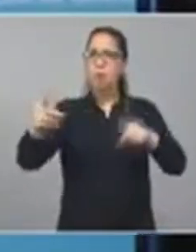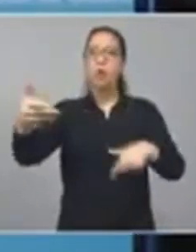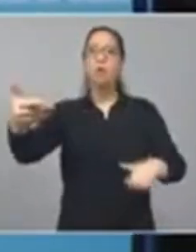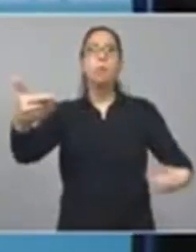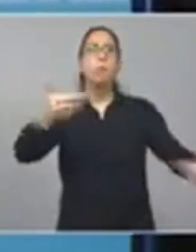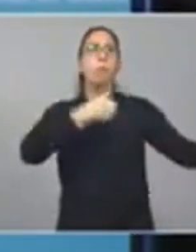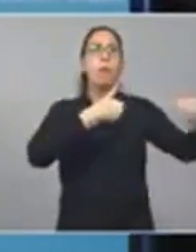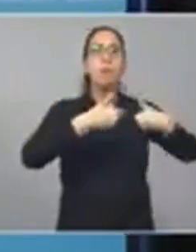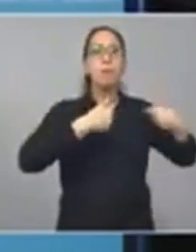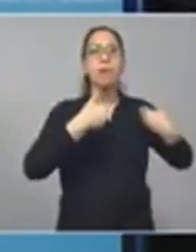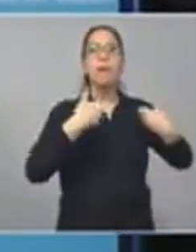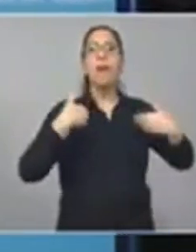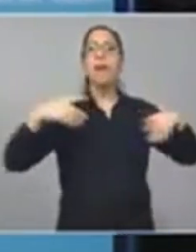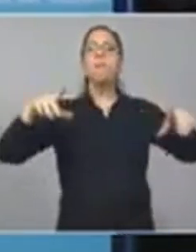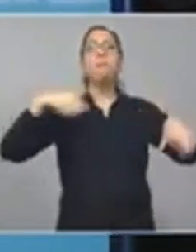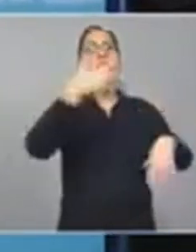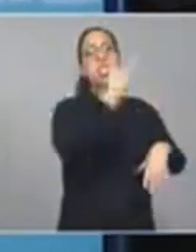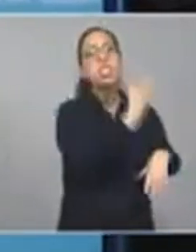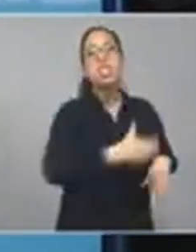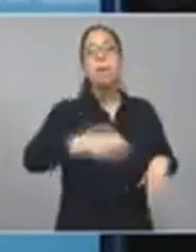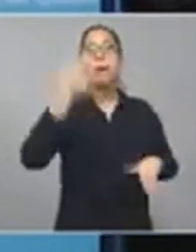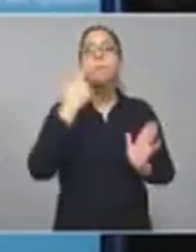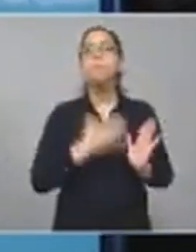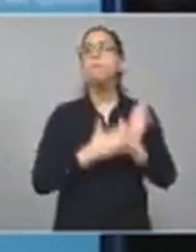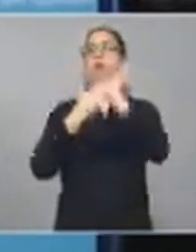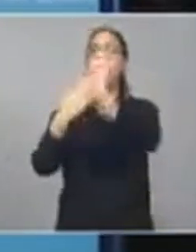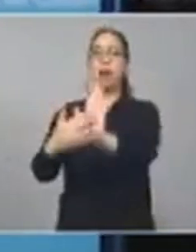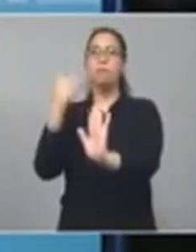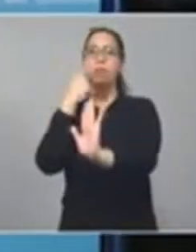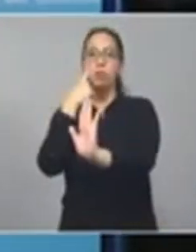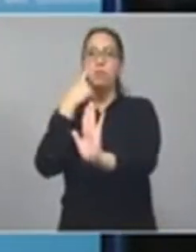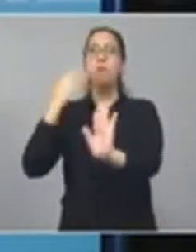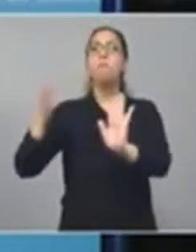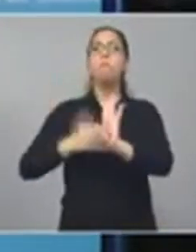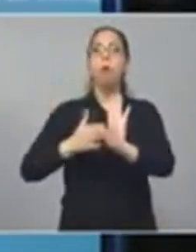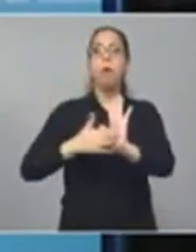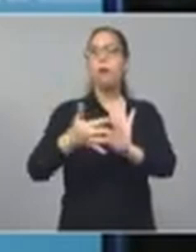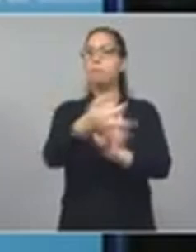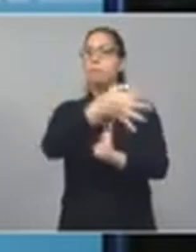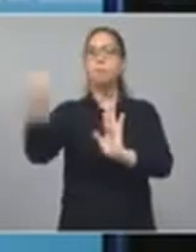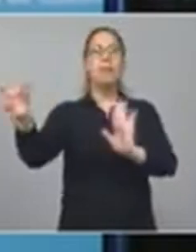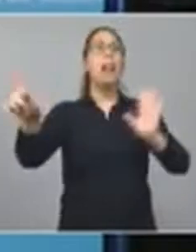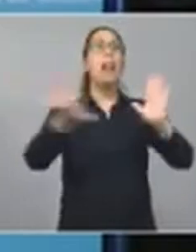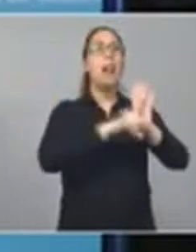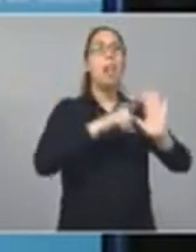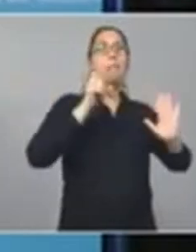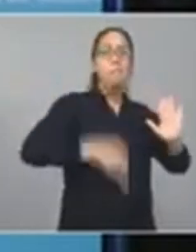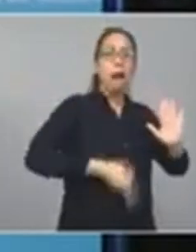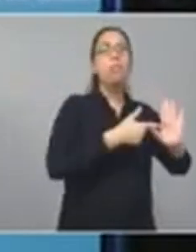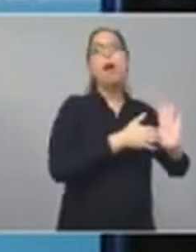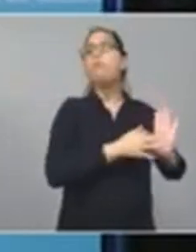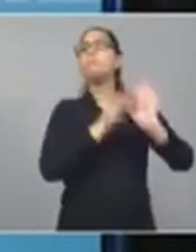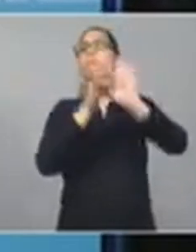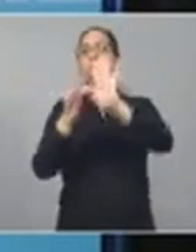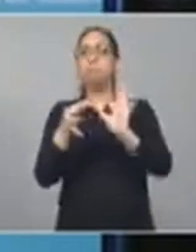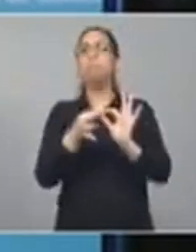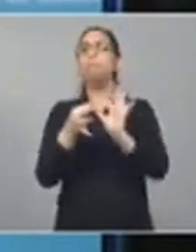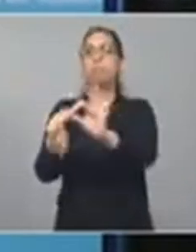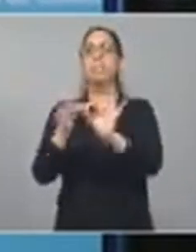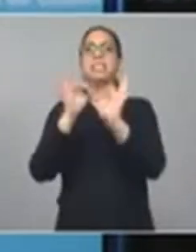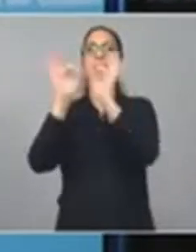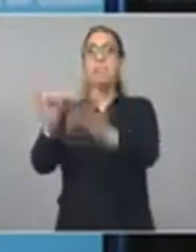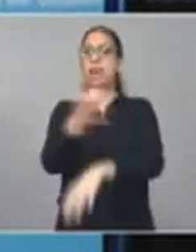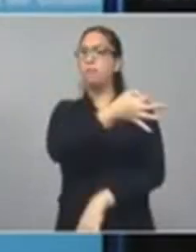y mostrar en su municipio que se está recibiendo lo que corresponde por ley y el compromiso que teníamos entre todos